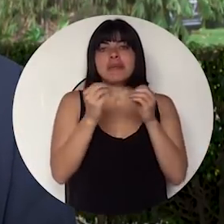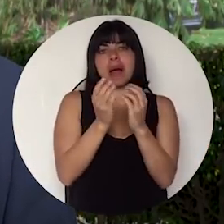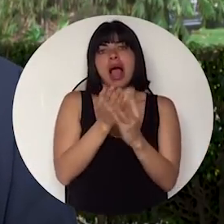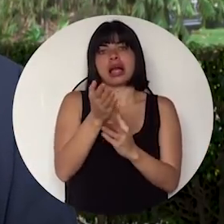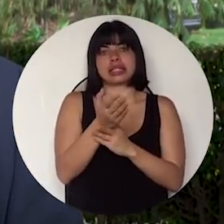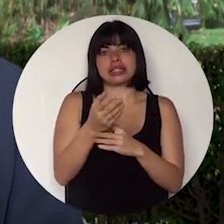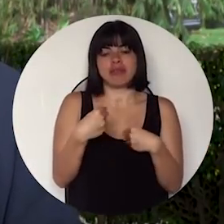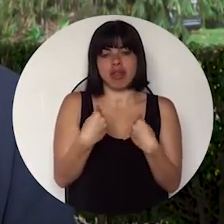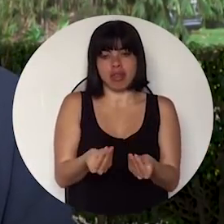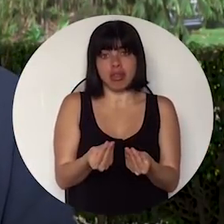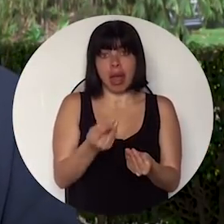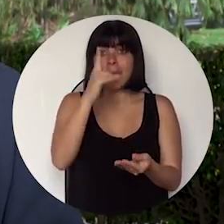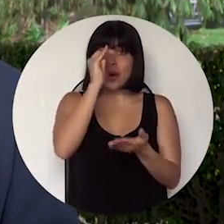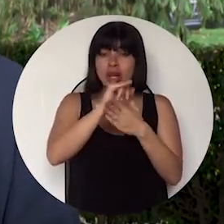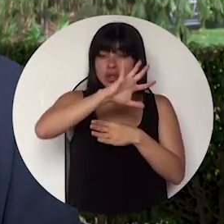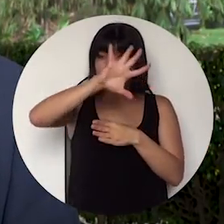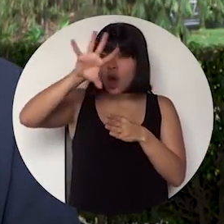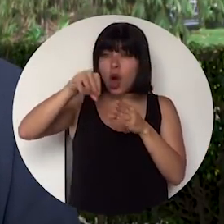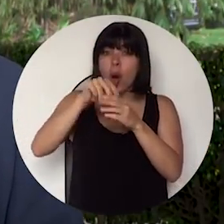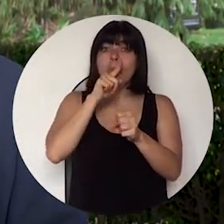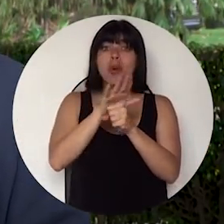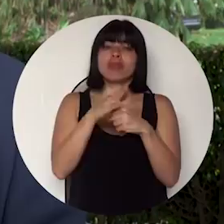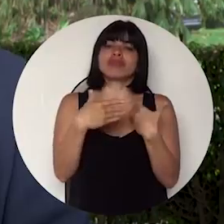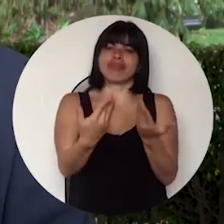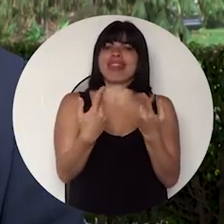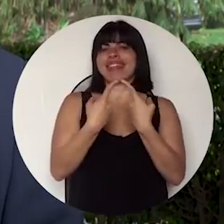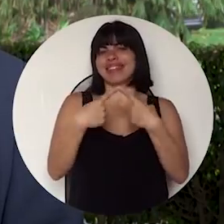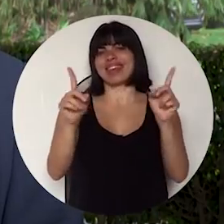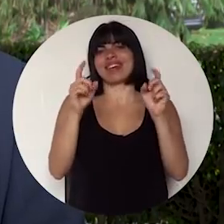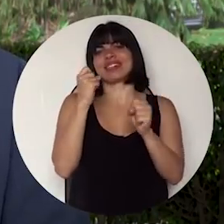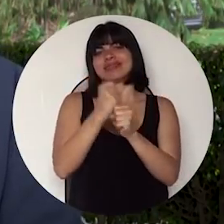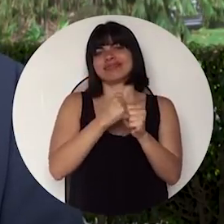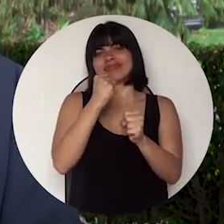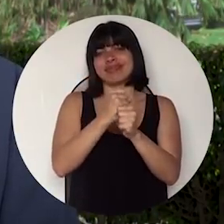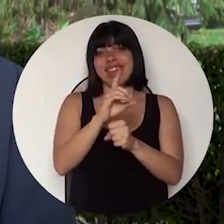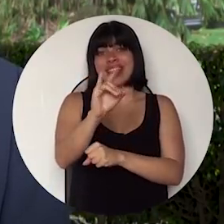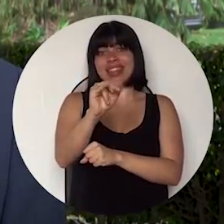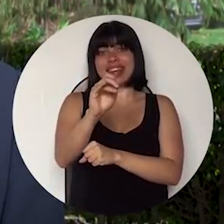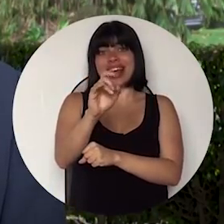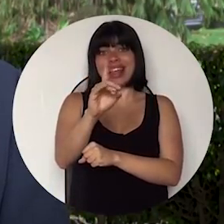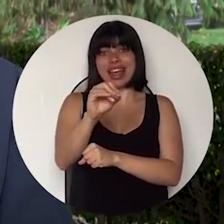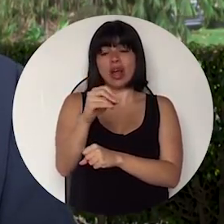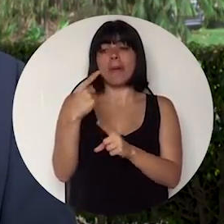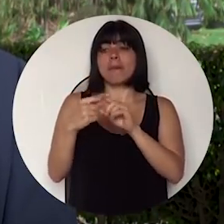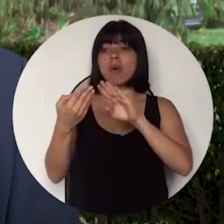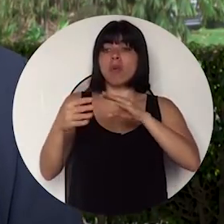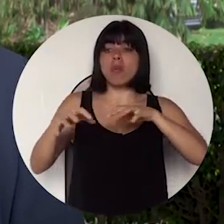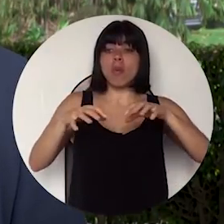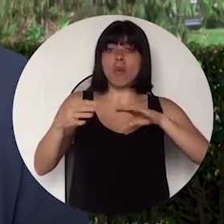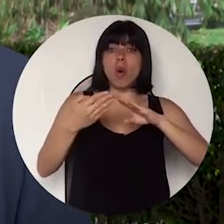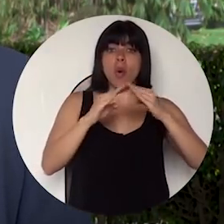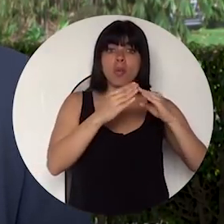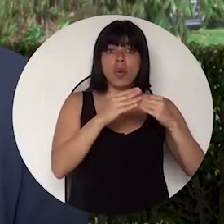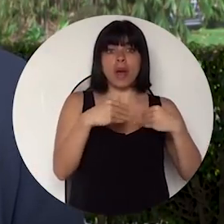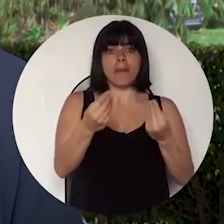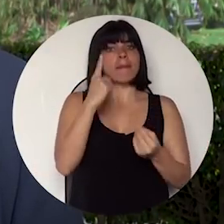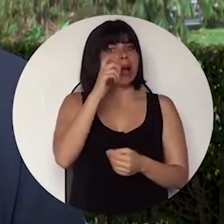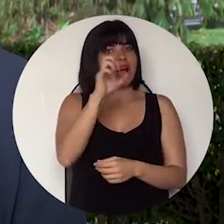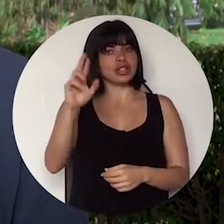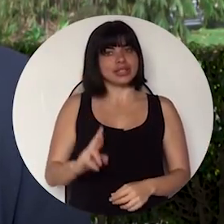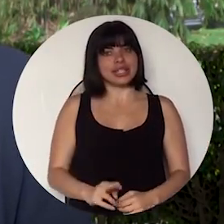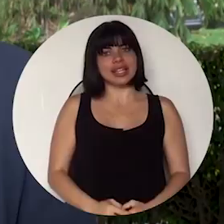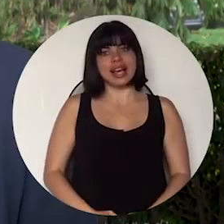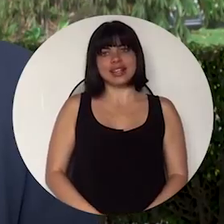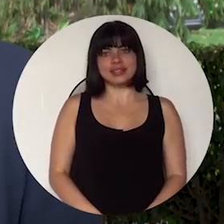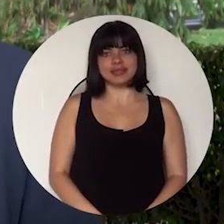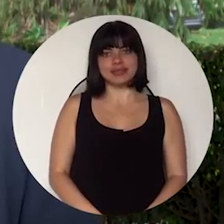accesible. Es por eso que estos compromisos marcan la diferencia del trabajo que desde Dinadeco y el Movimiento Comunal queremos hacer para Costa